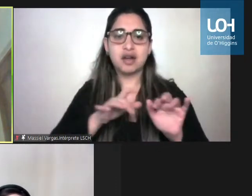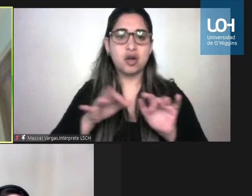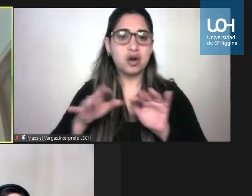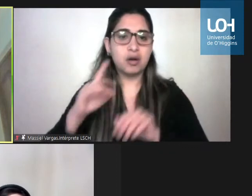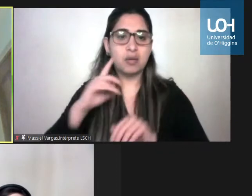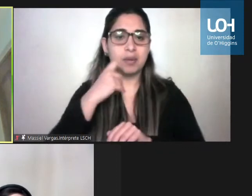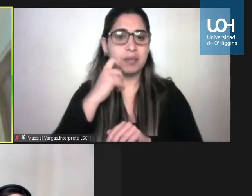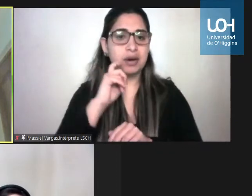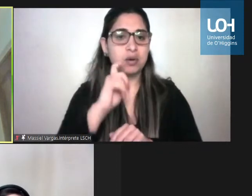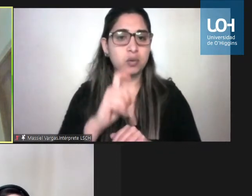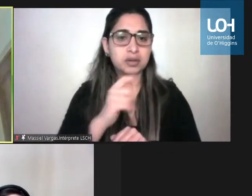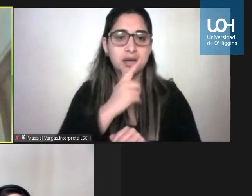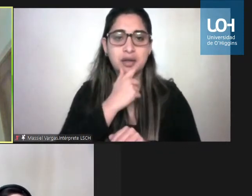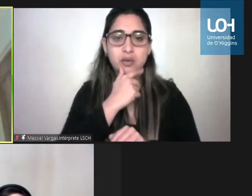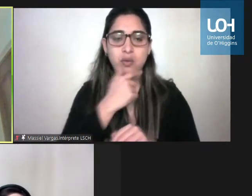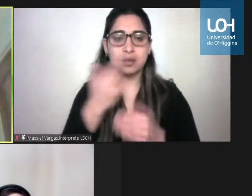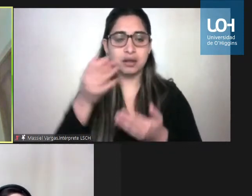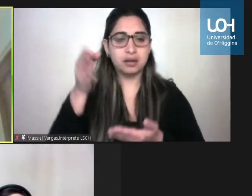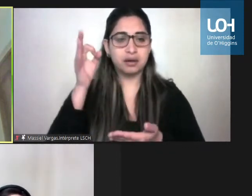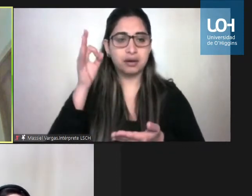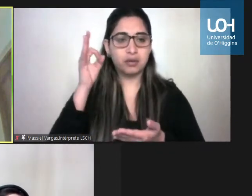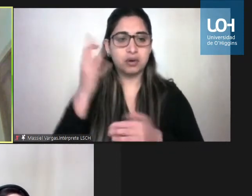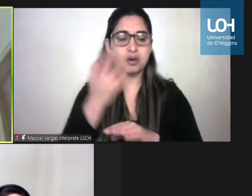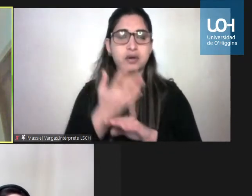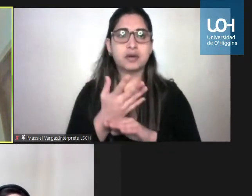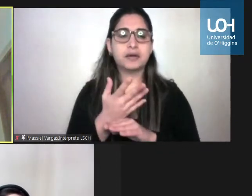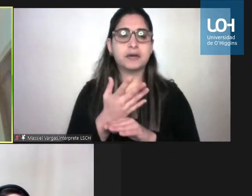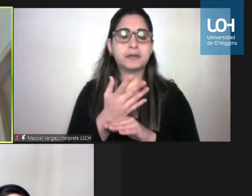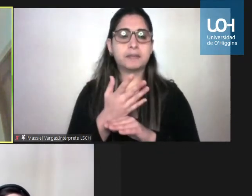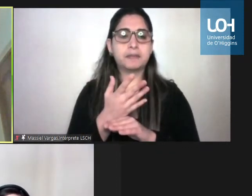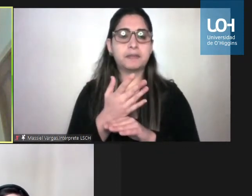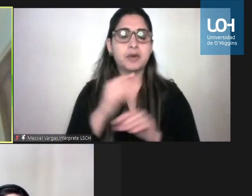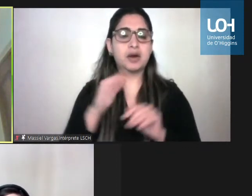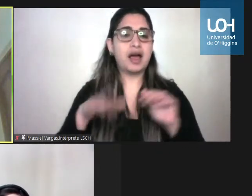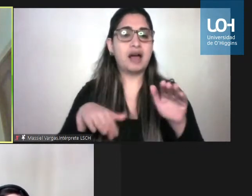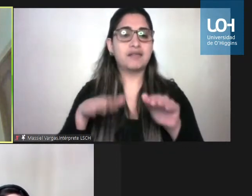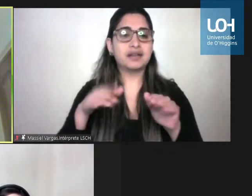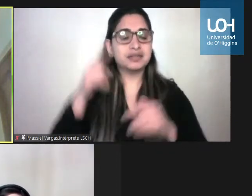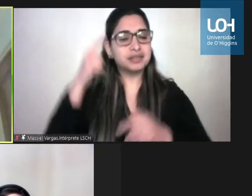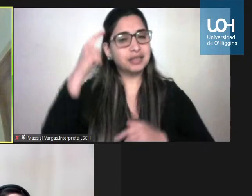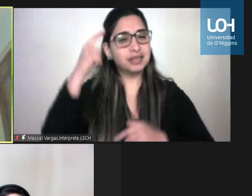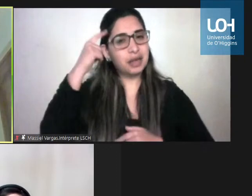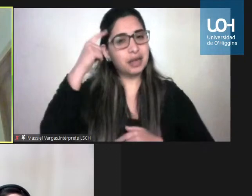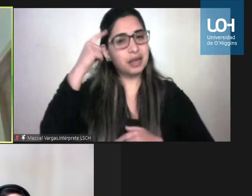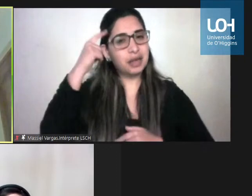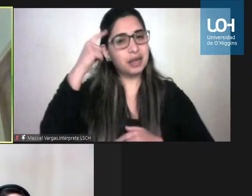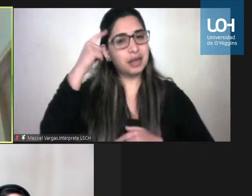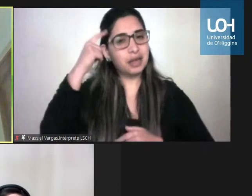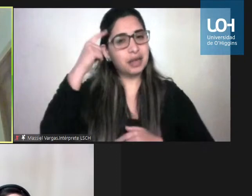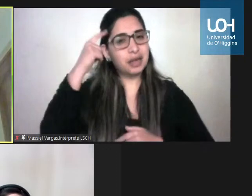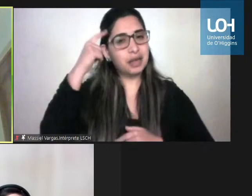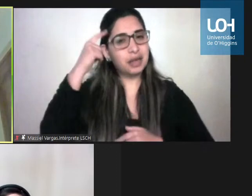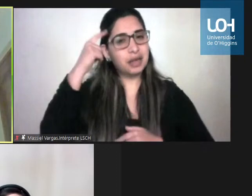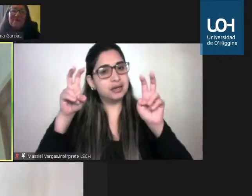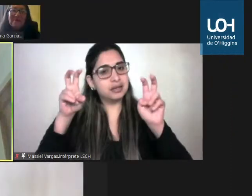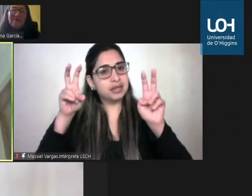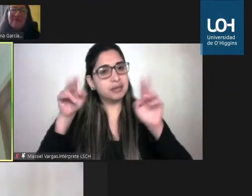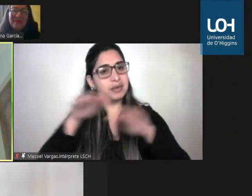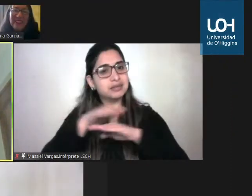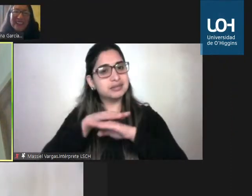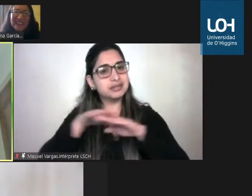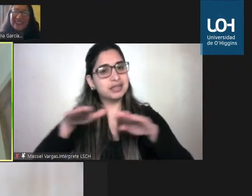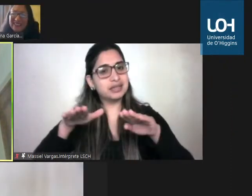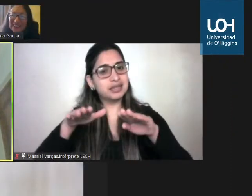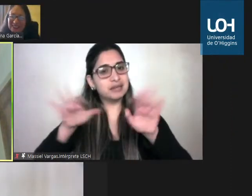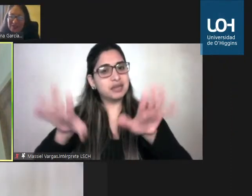esta reunión porque de repente uno se queda pensando ¿no cierto? y cuando se termina el seminario